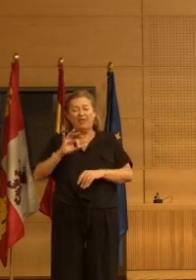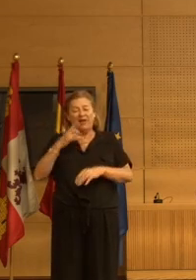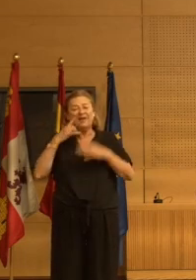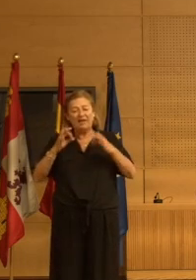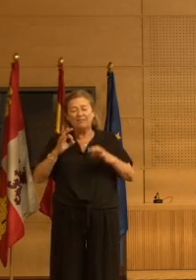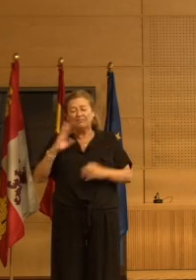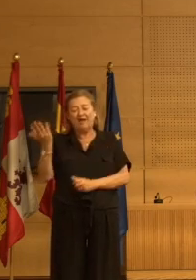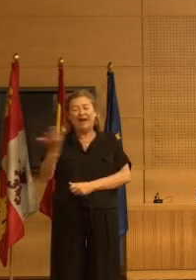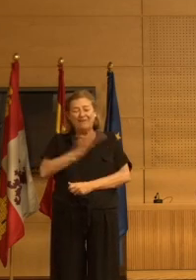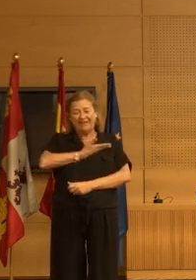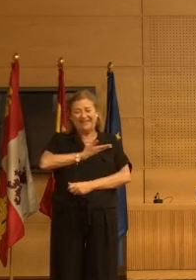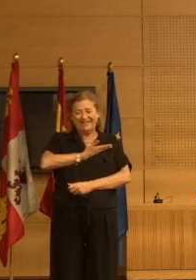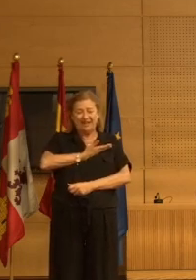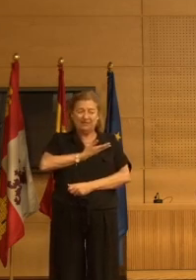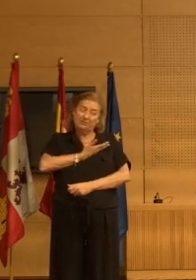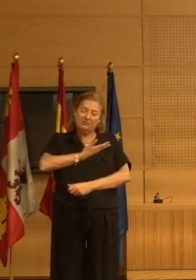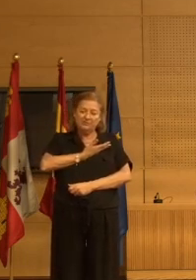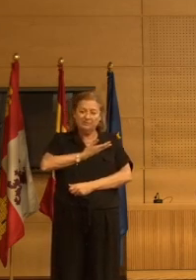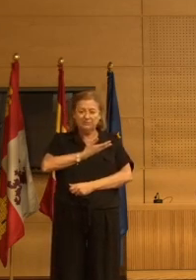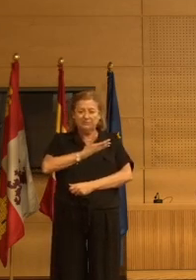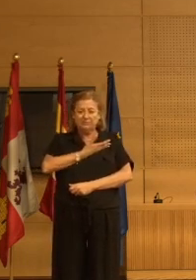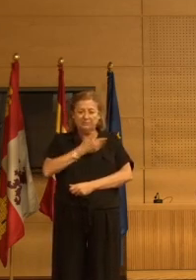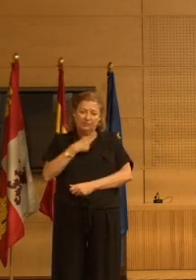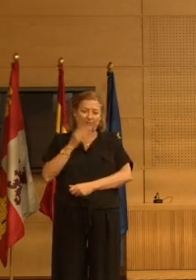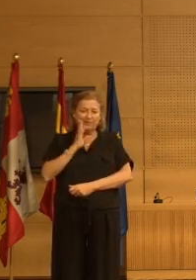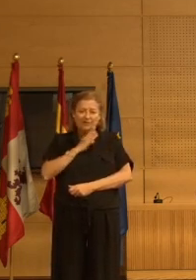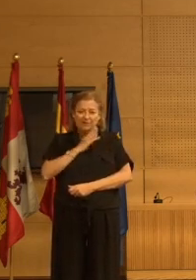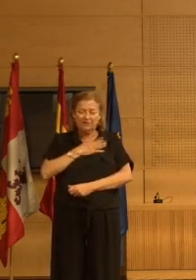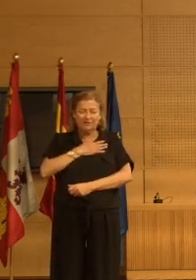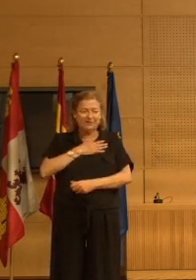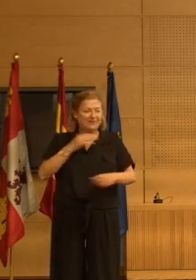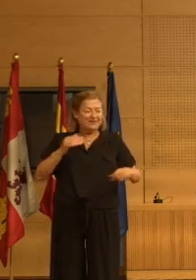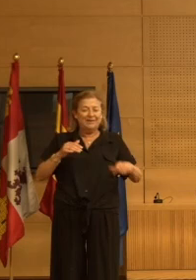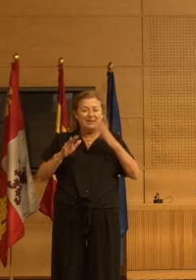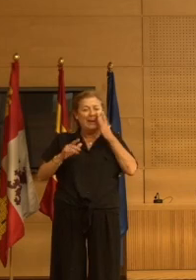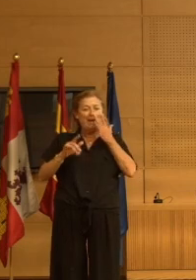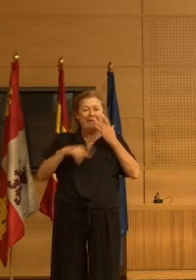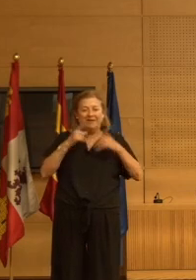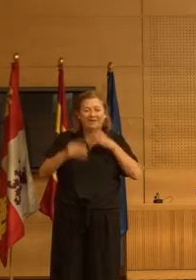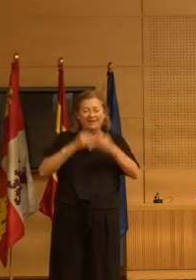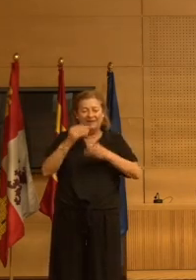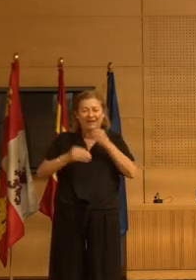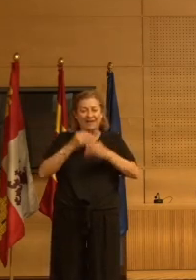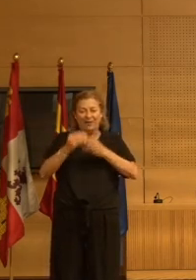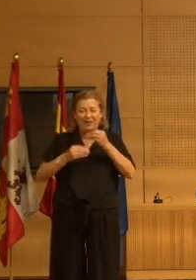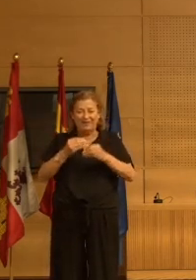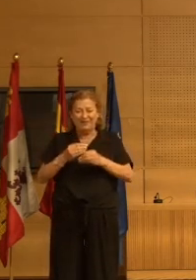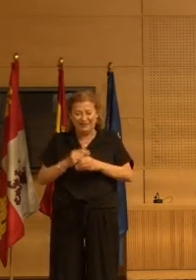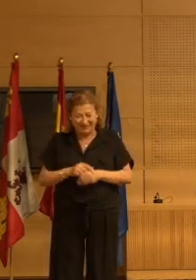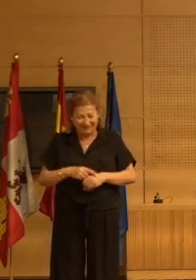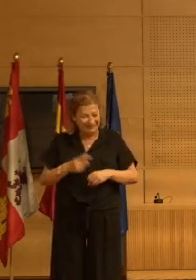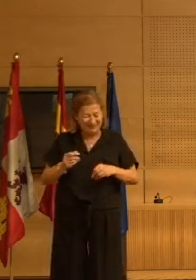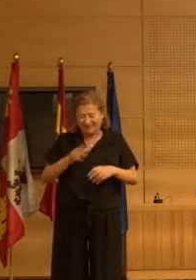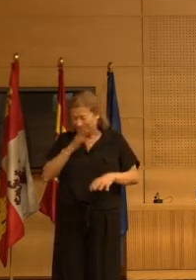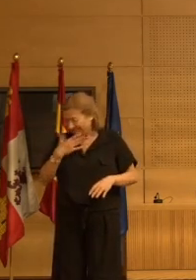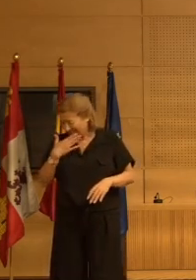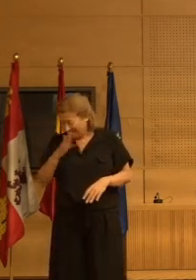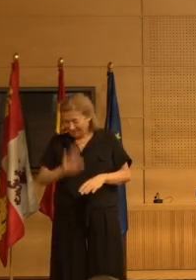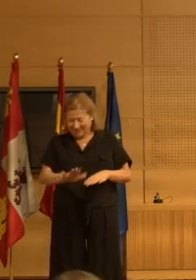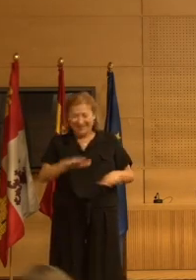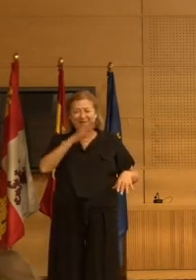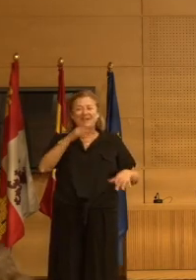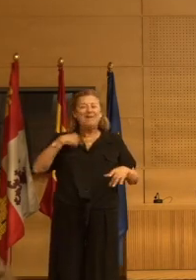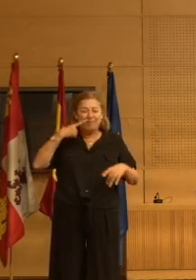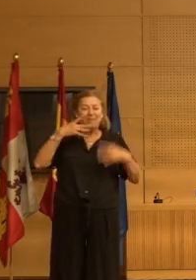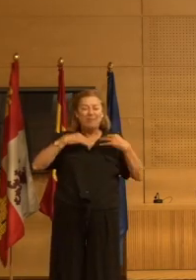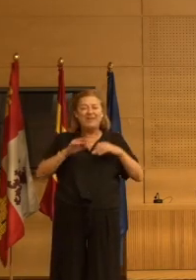muy perjudicial. Por tanto, estamos quizá haciendo un uso inespecífico o por conveniencia que es lo